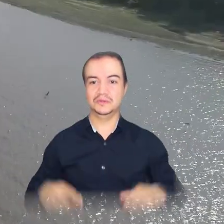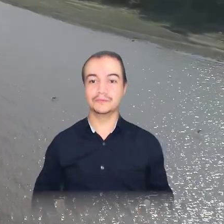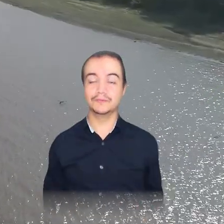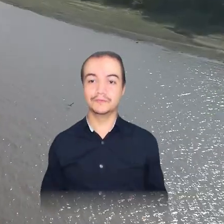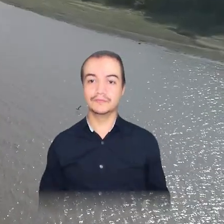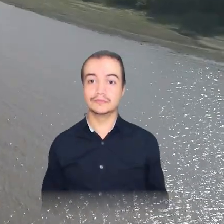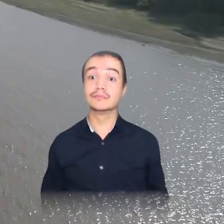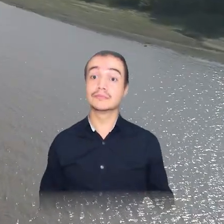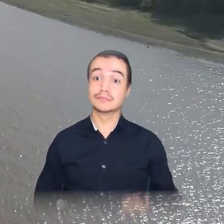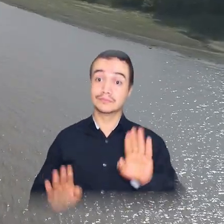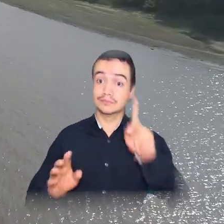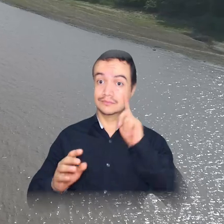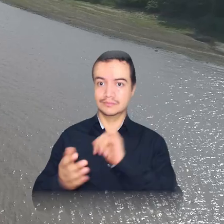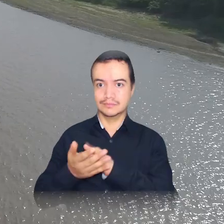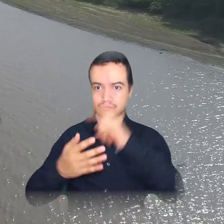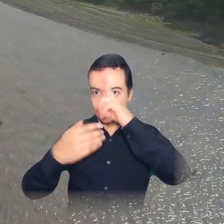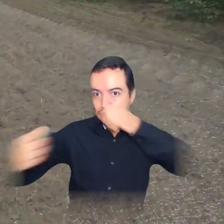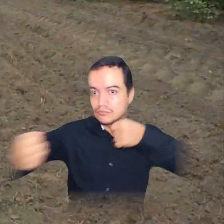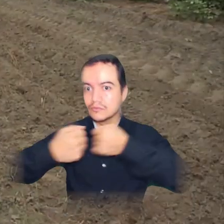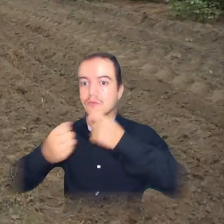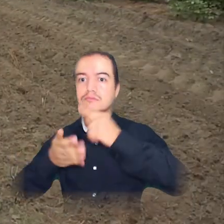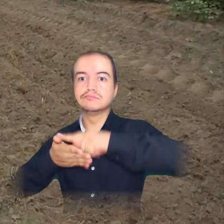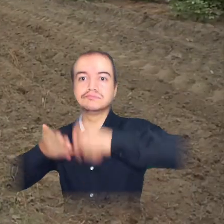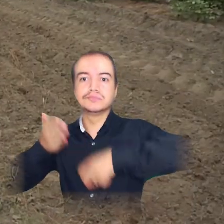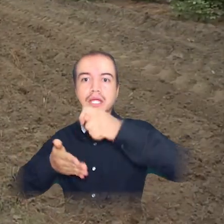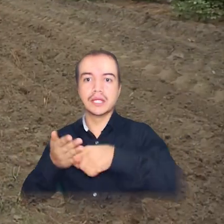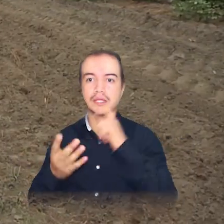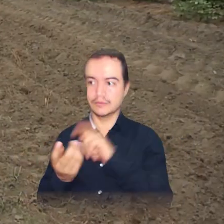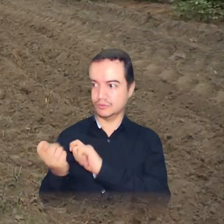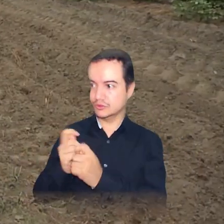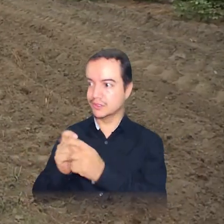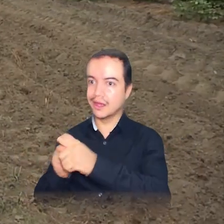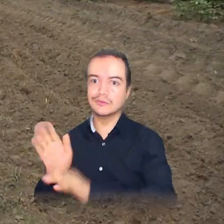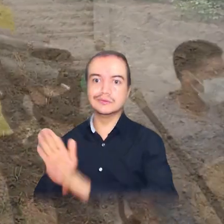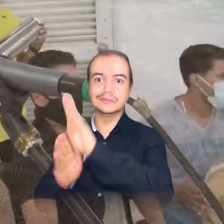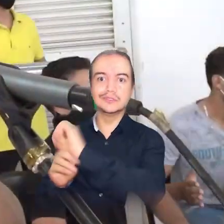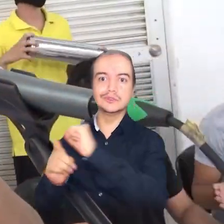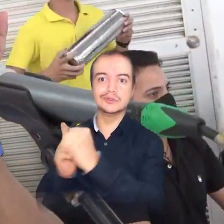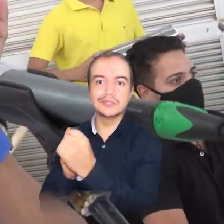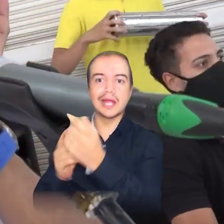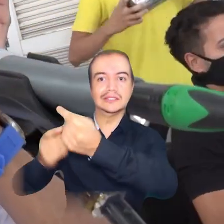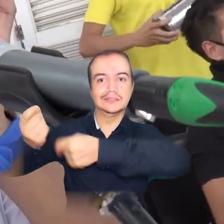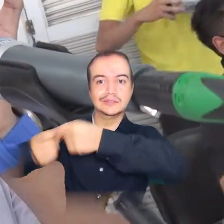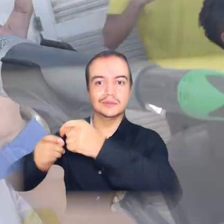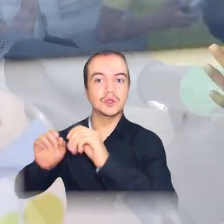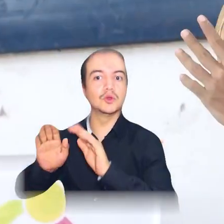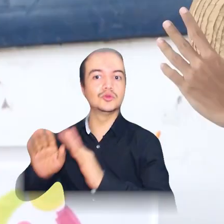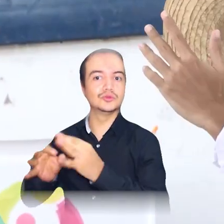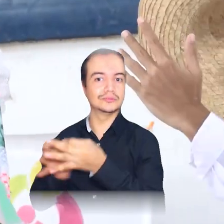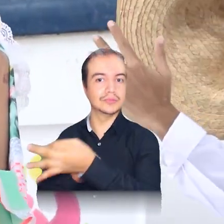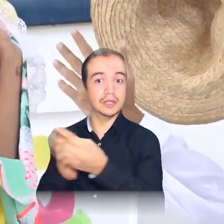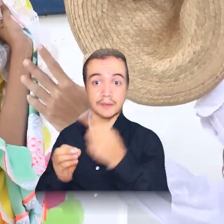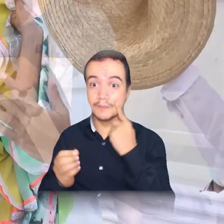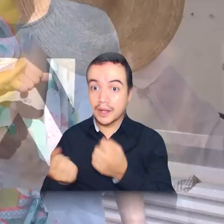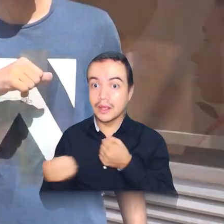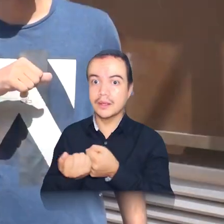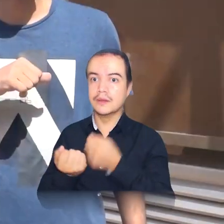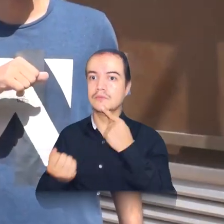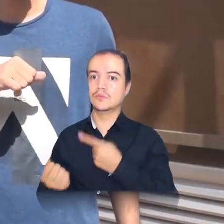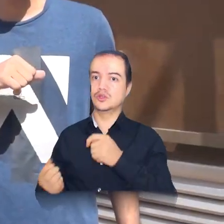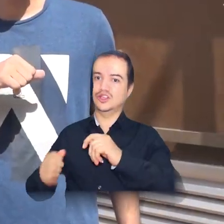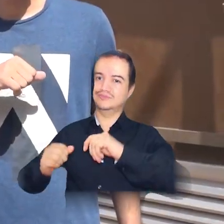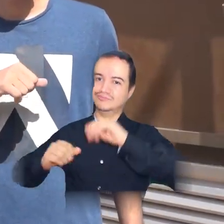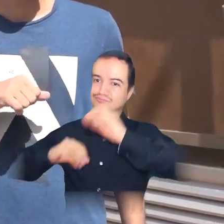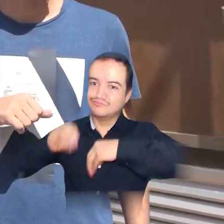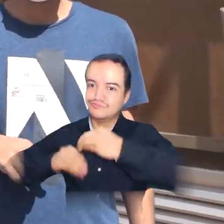Se destaca la colaboración mutua en la transformación social, económica y cultural de este territorio mediante iniciativas en lo